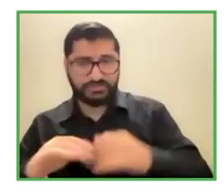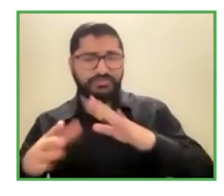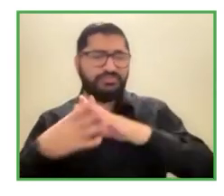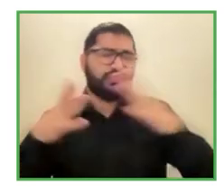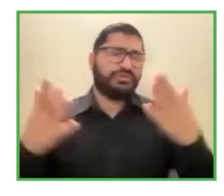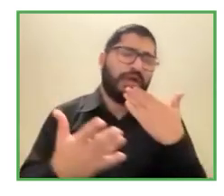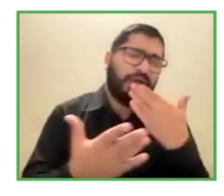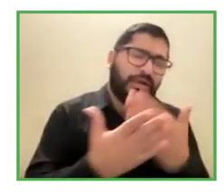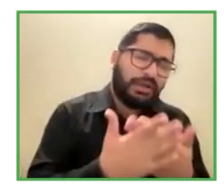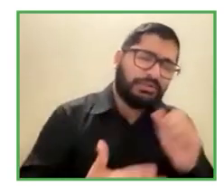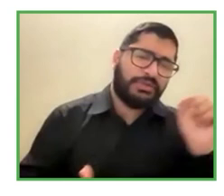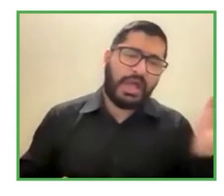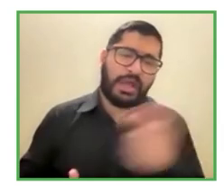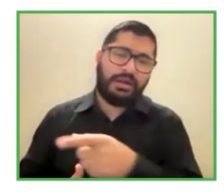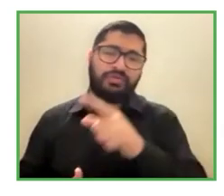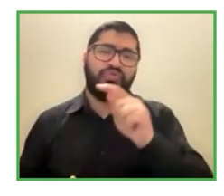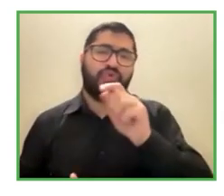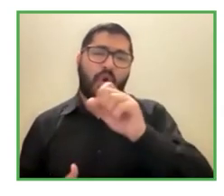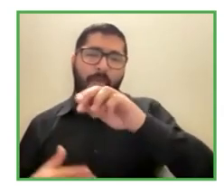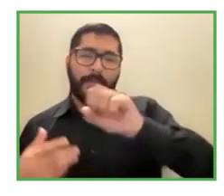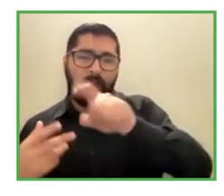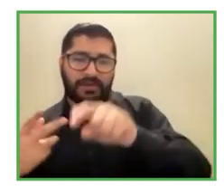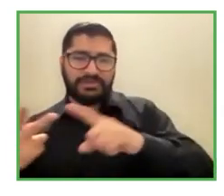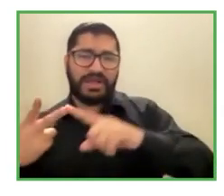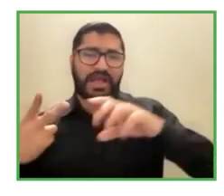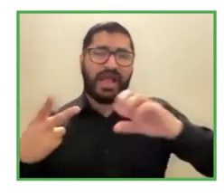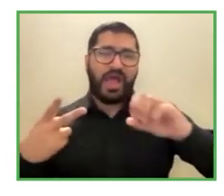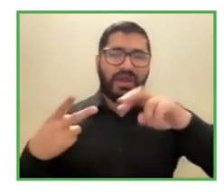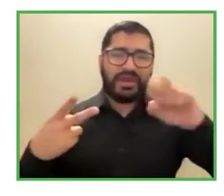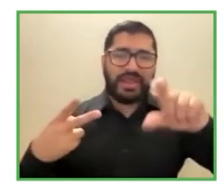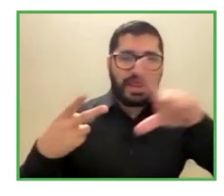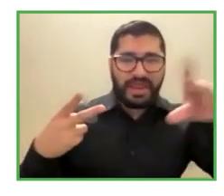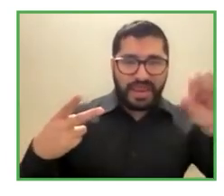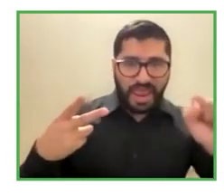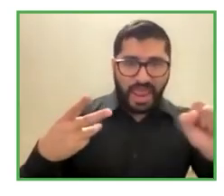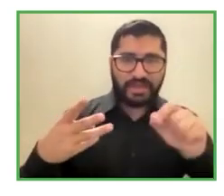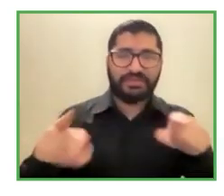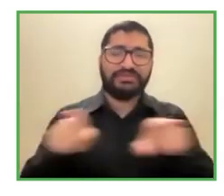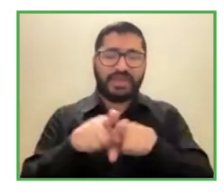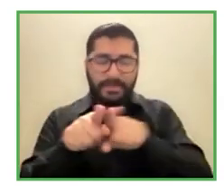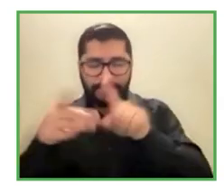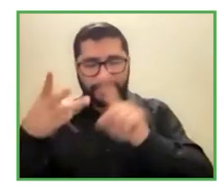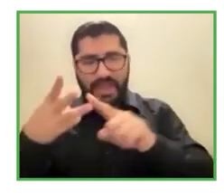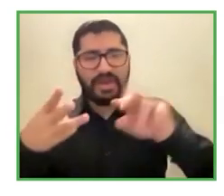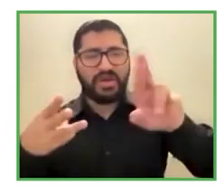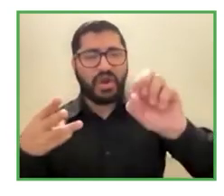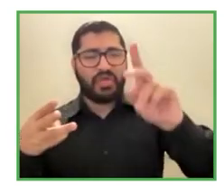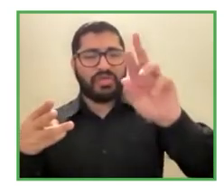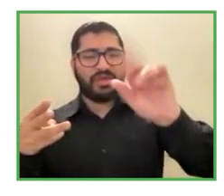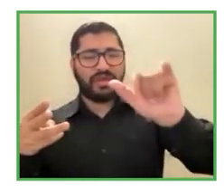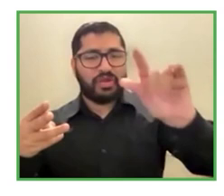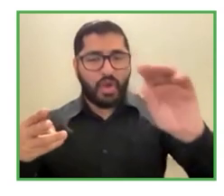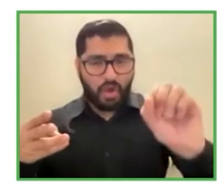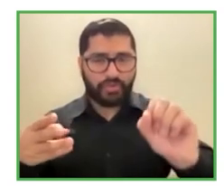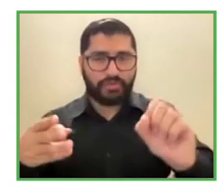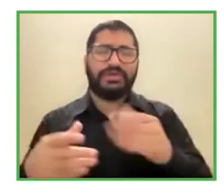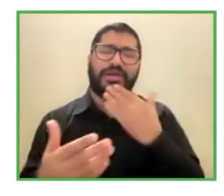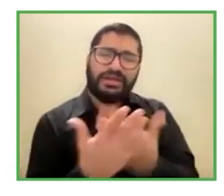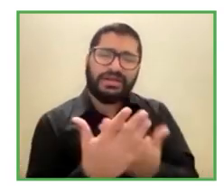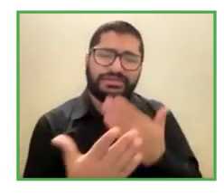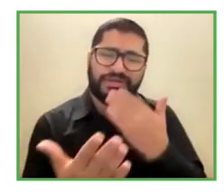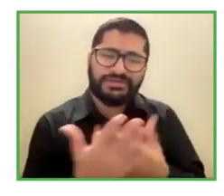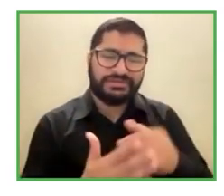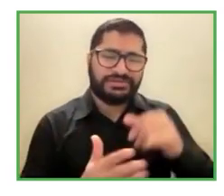Cornelia a Rodrigo ¿no es cierto? por sus exposiciones también el agradecimiento a Ciro Project ¿no es cierto? por dos por dos